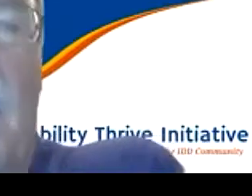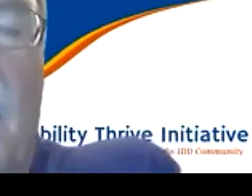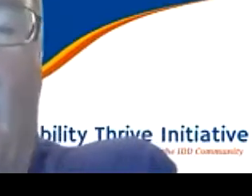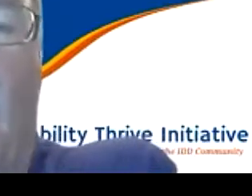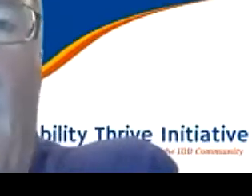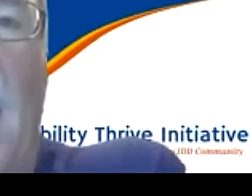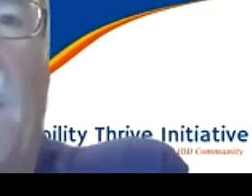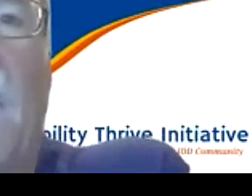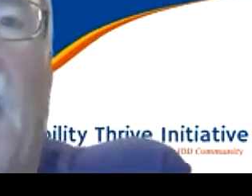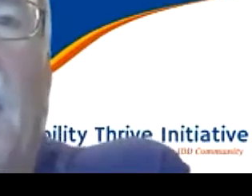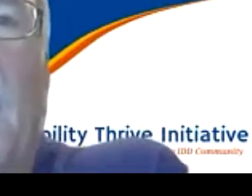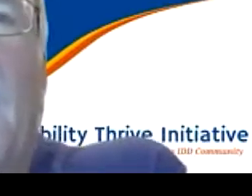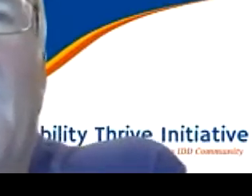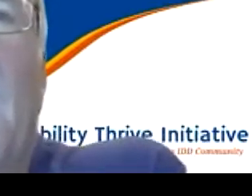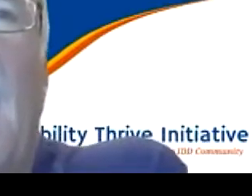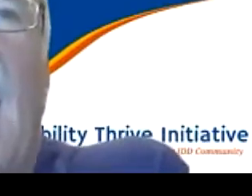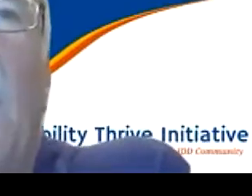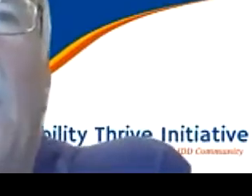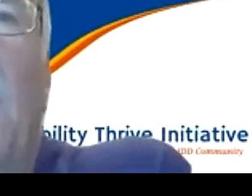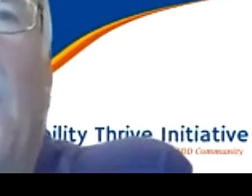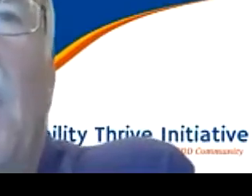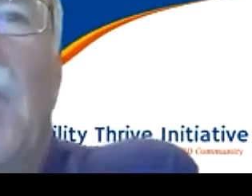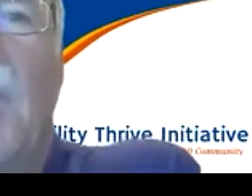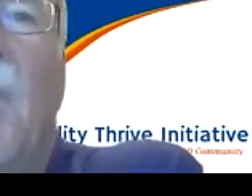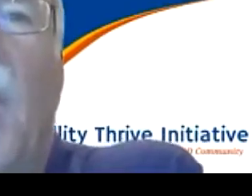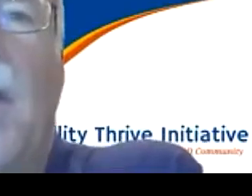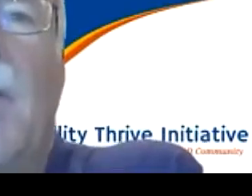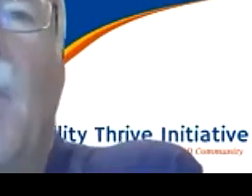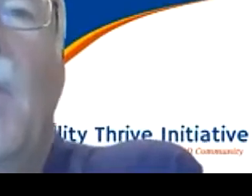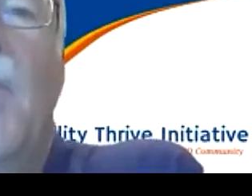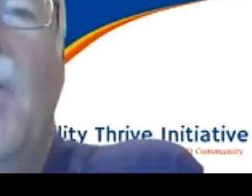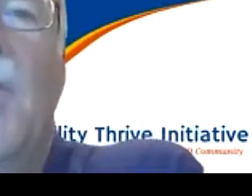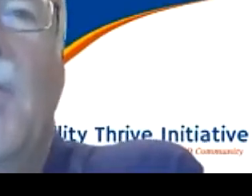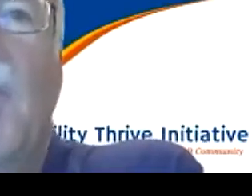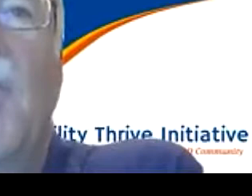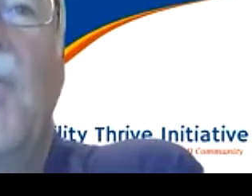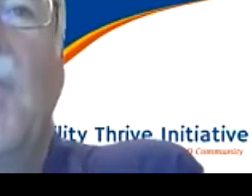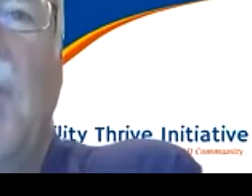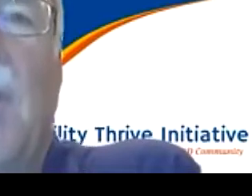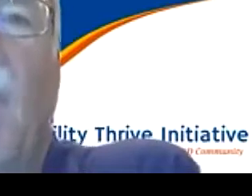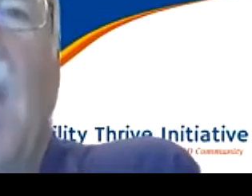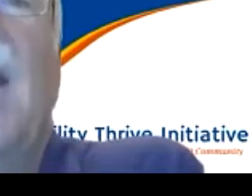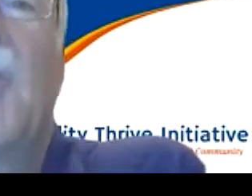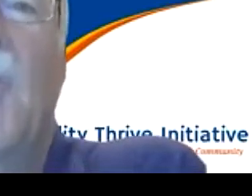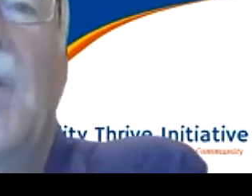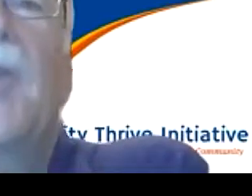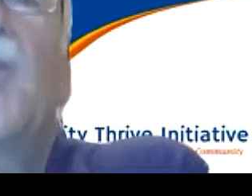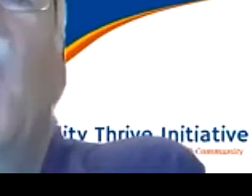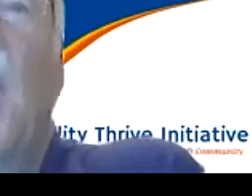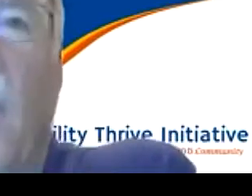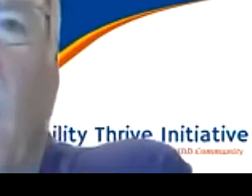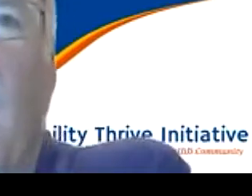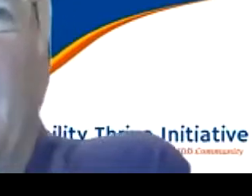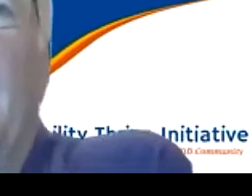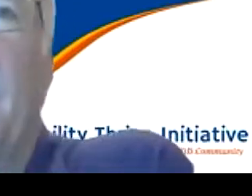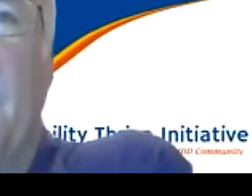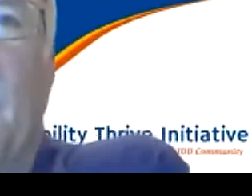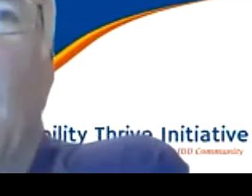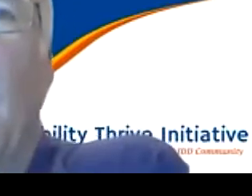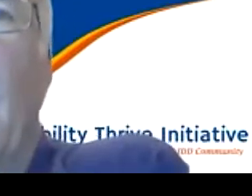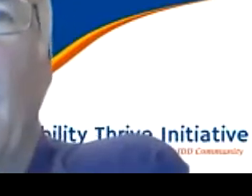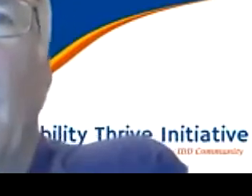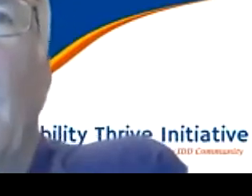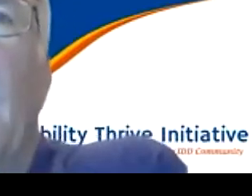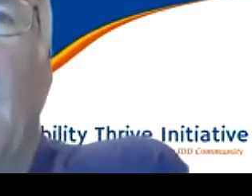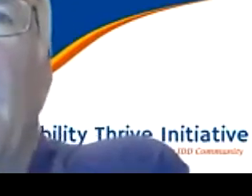Y dijiste, ¿verdad? Y Que en este momento no estás lista para decidir si quieres regresar o no, ¿verdad? ¿Verdad? Pero, ¿cómo te sientes en saber que en el